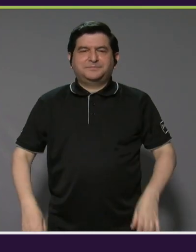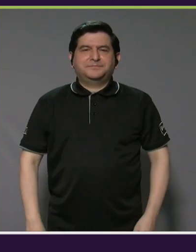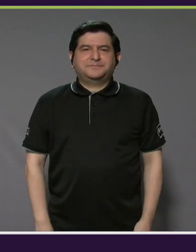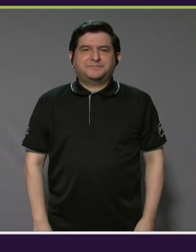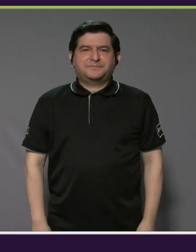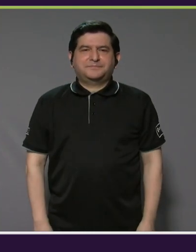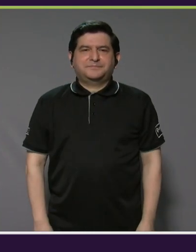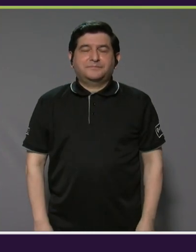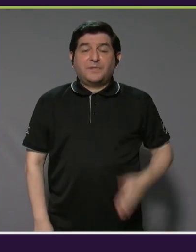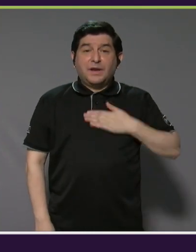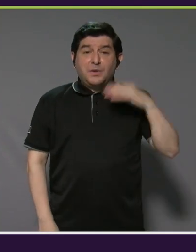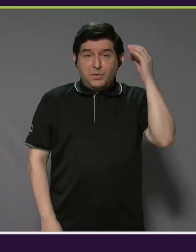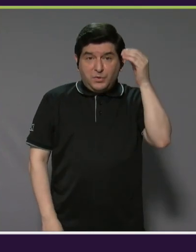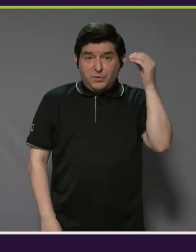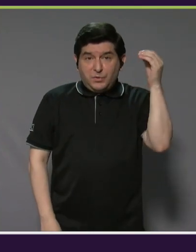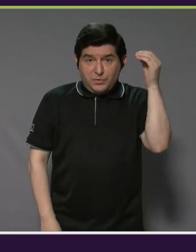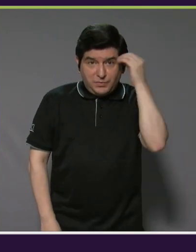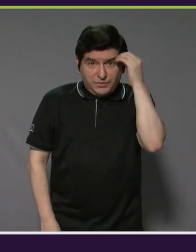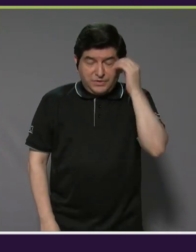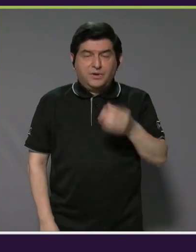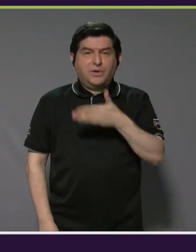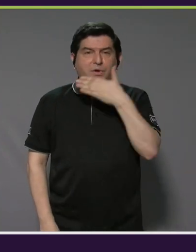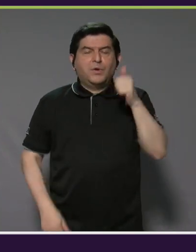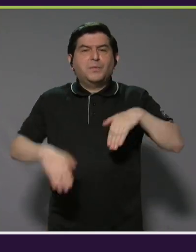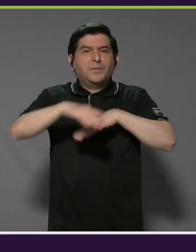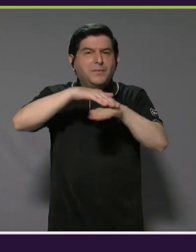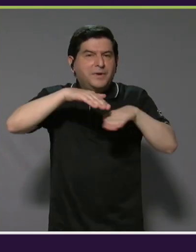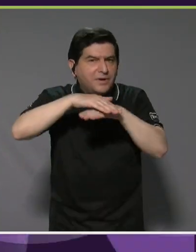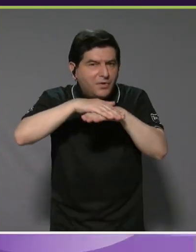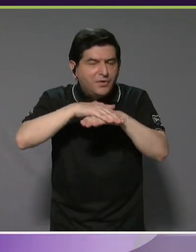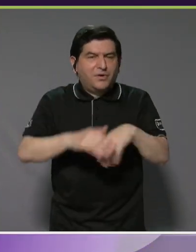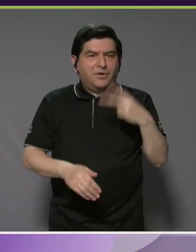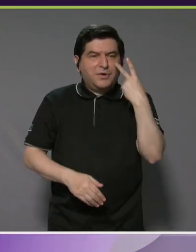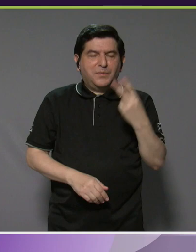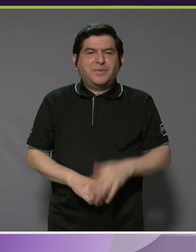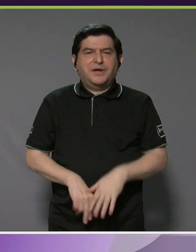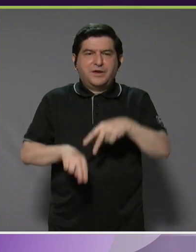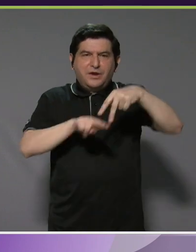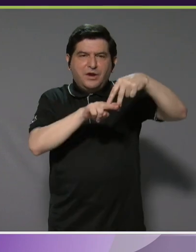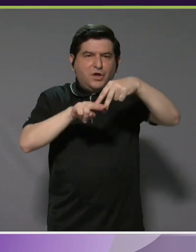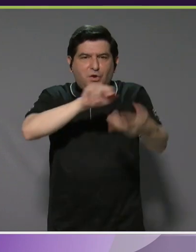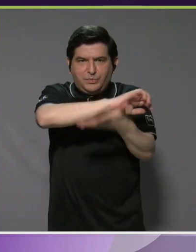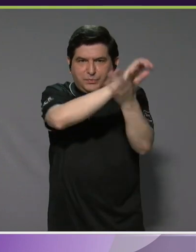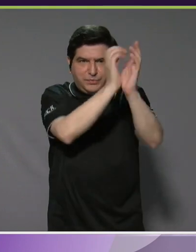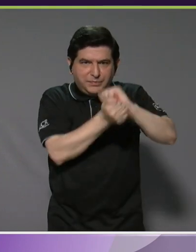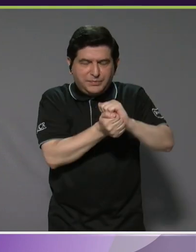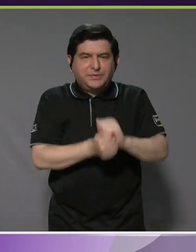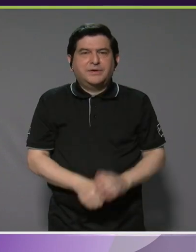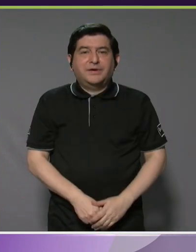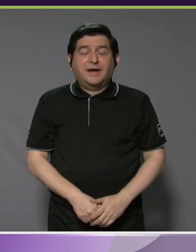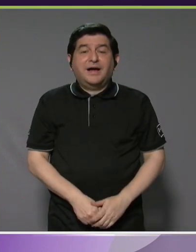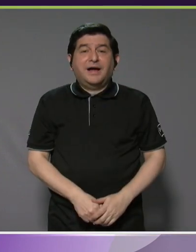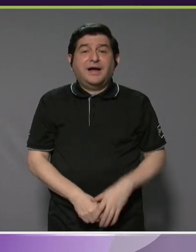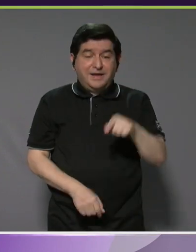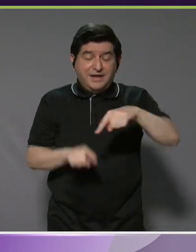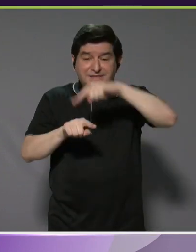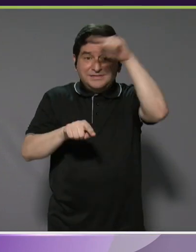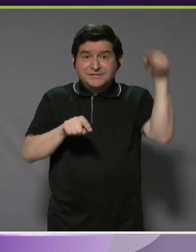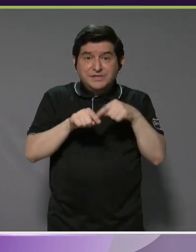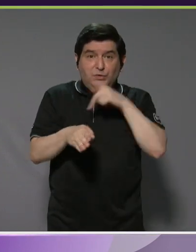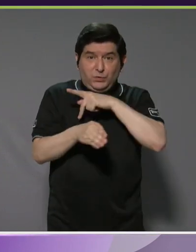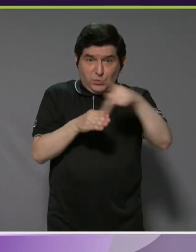En mi opinión, la mejor plataforma para ver el surf adaptado es el circuito profesional